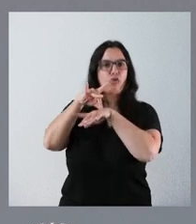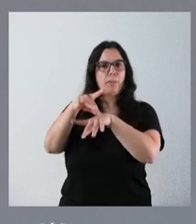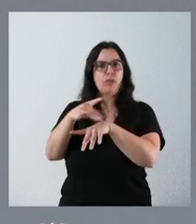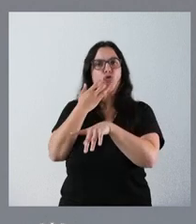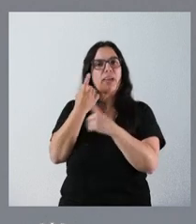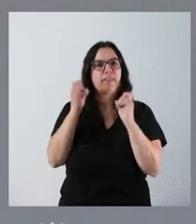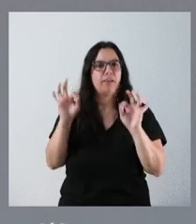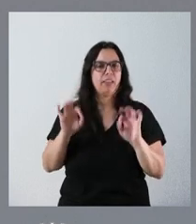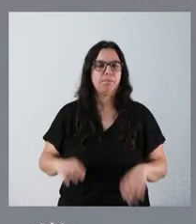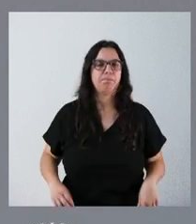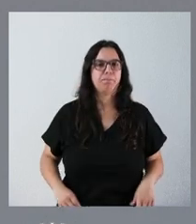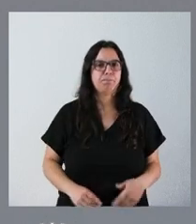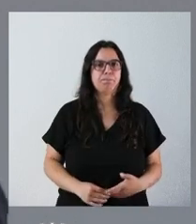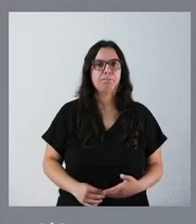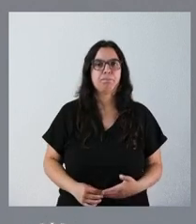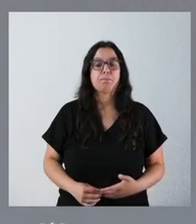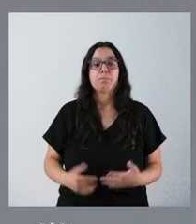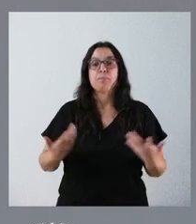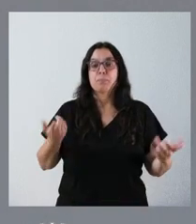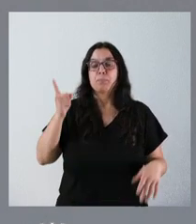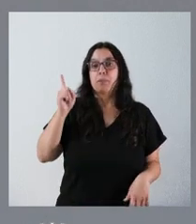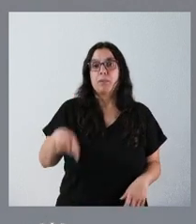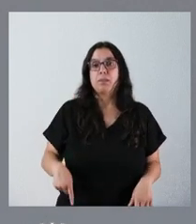respecto. Asimismo,